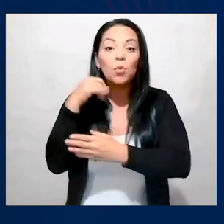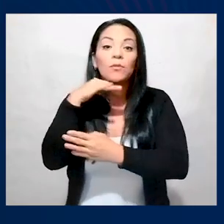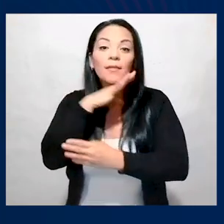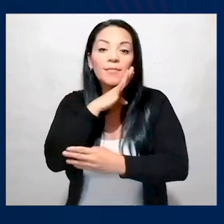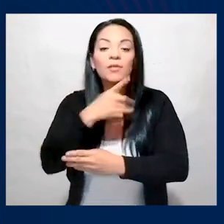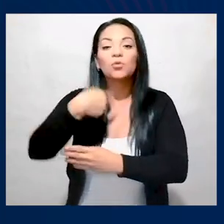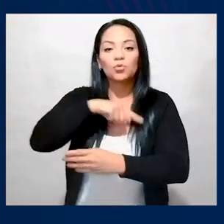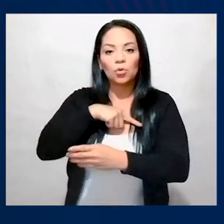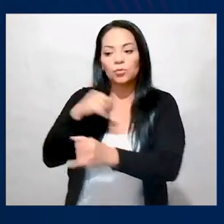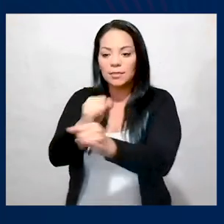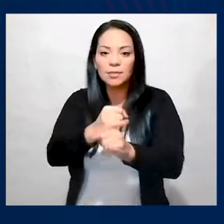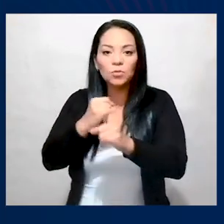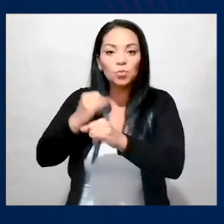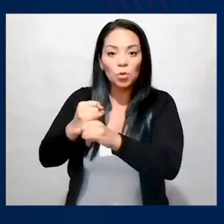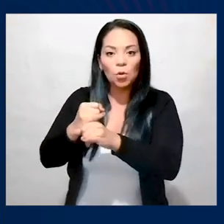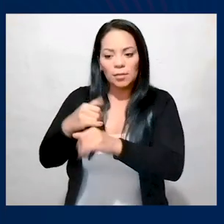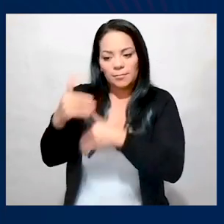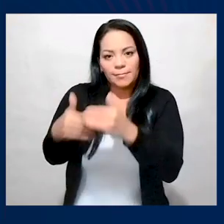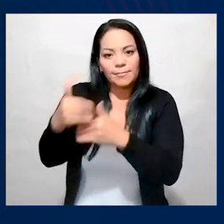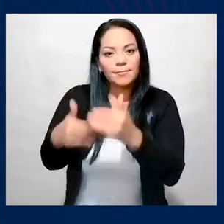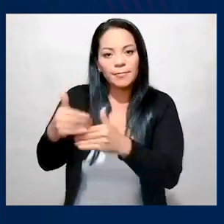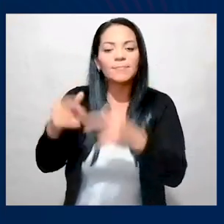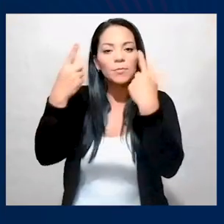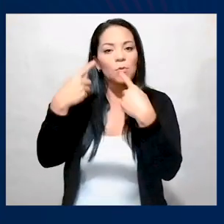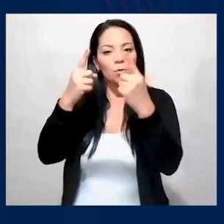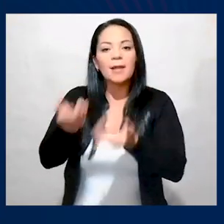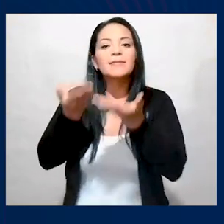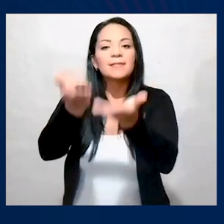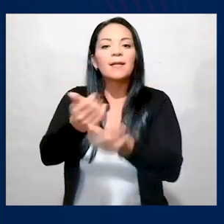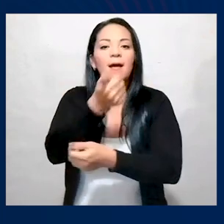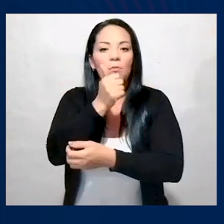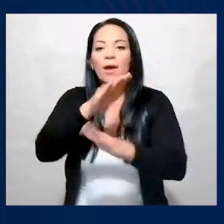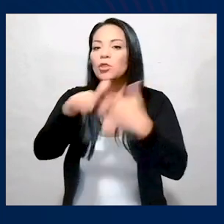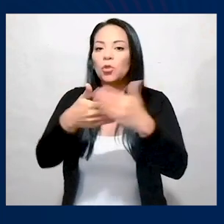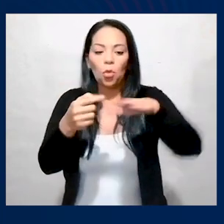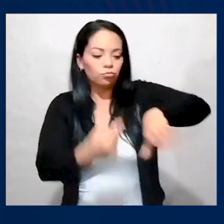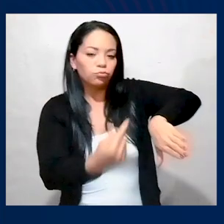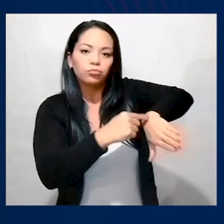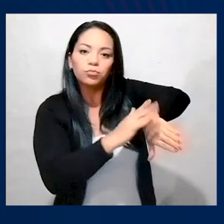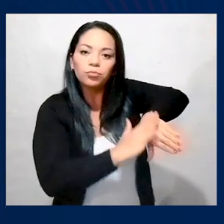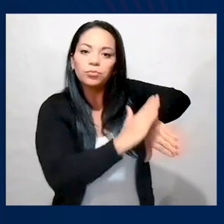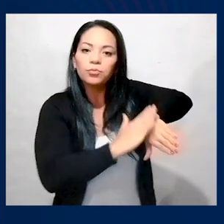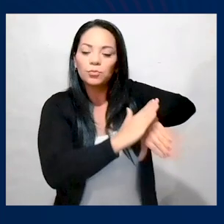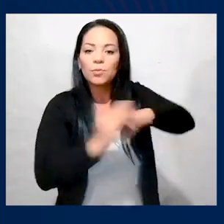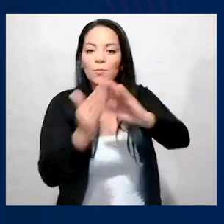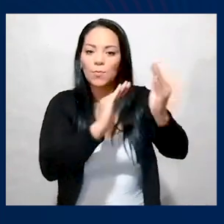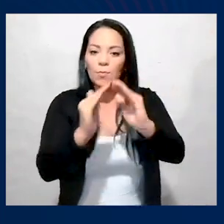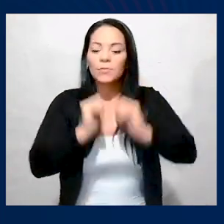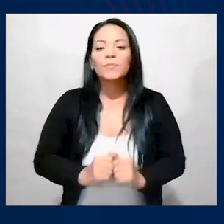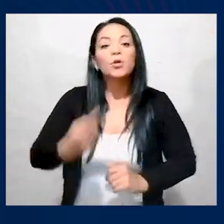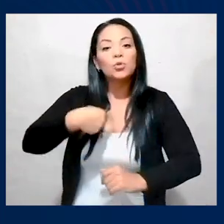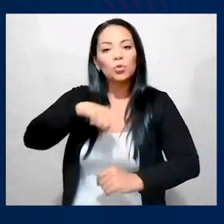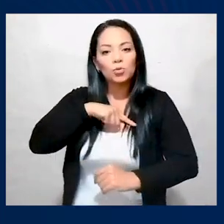hemos gestionado con las entidades pertinentes el suministro de agua a toda la población de la zona. Además,